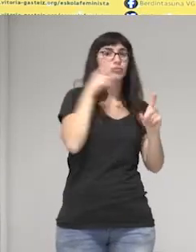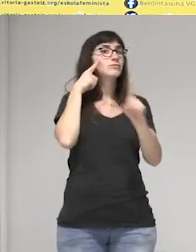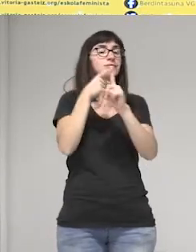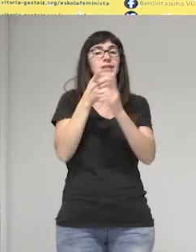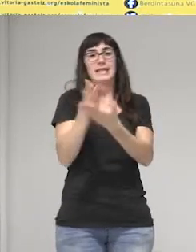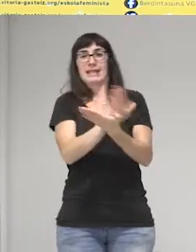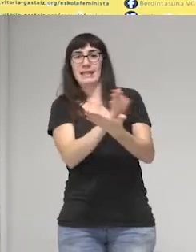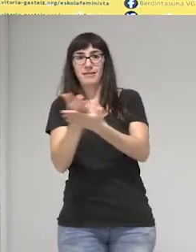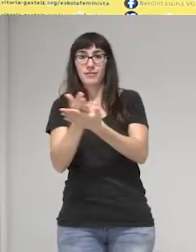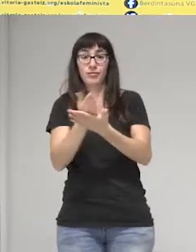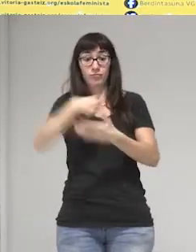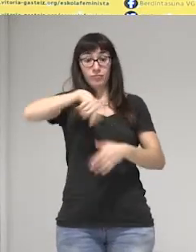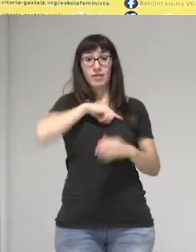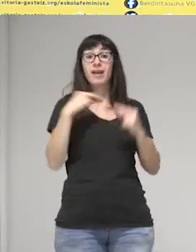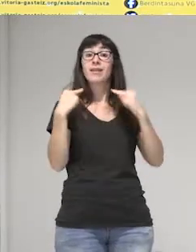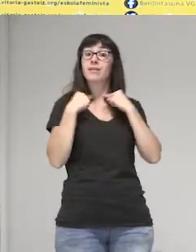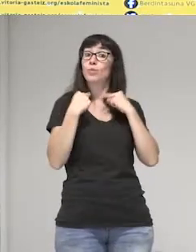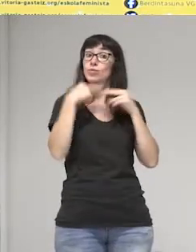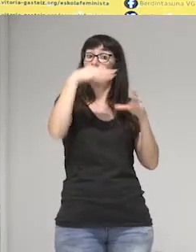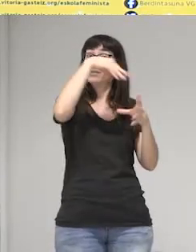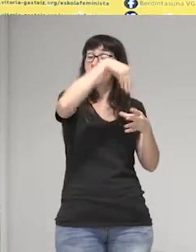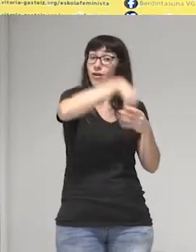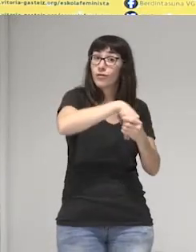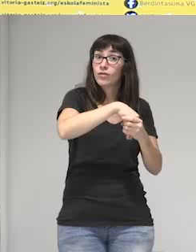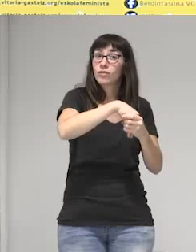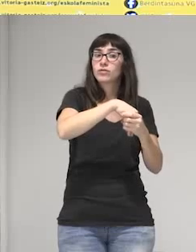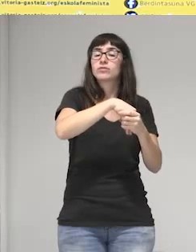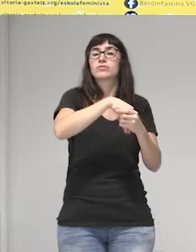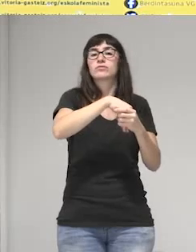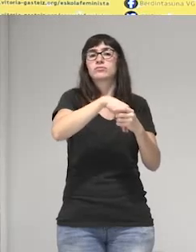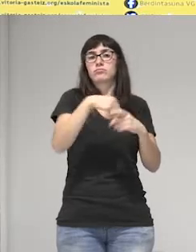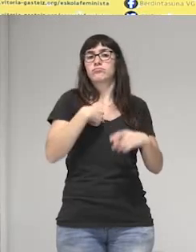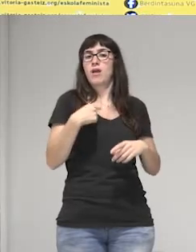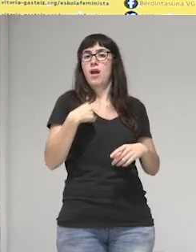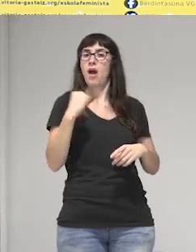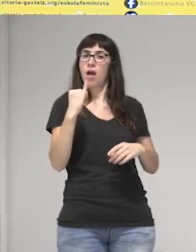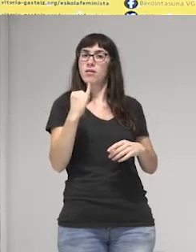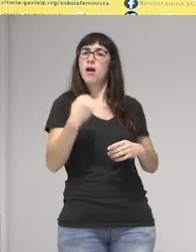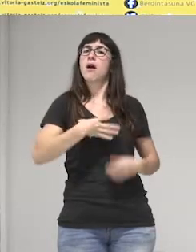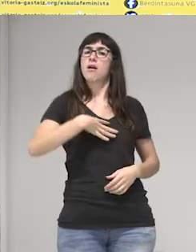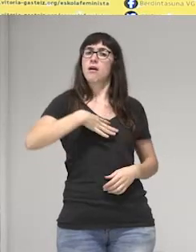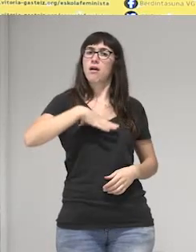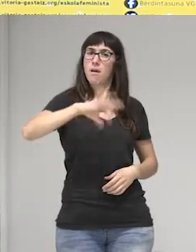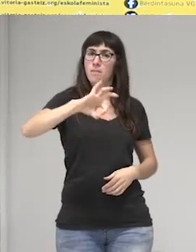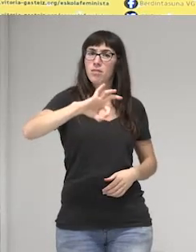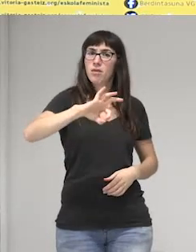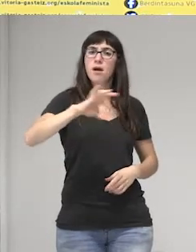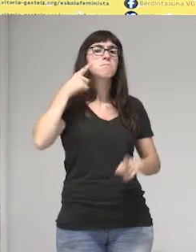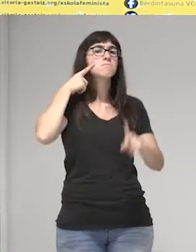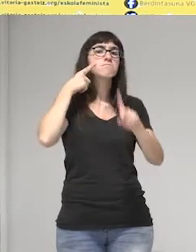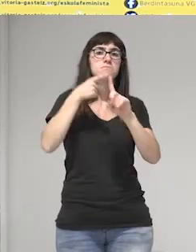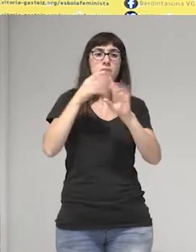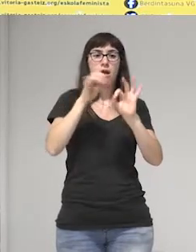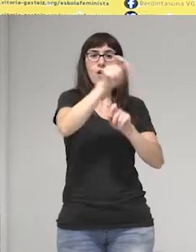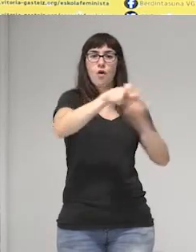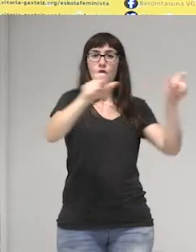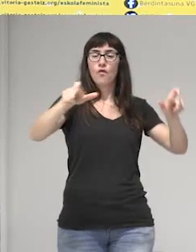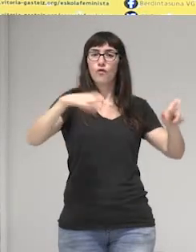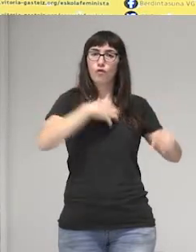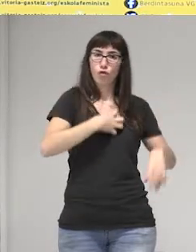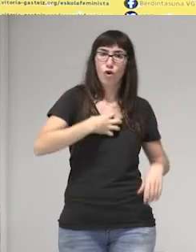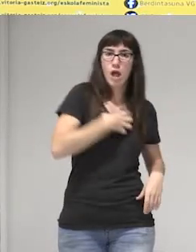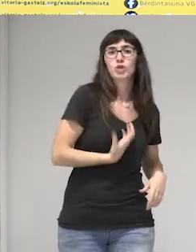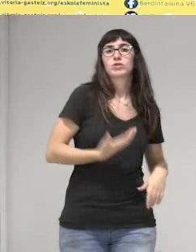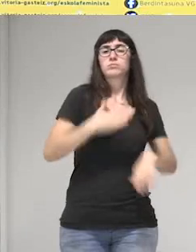Nosotros como diputados tenemos la potestad de convocar a los funcionarios, ministros,